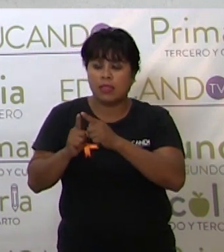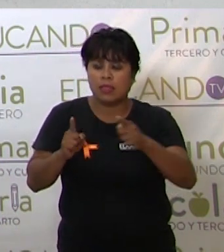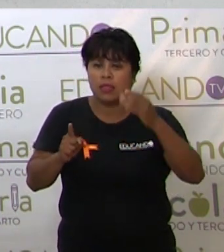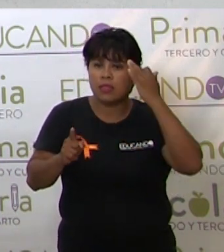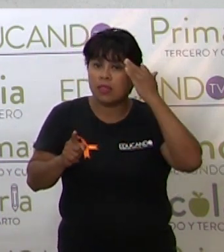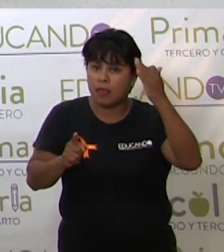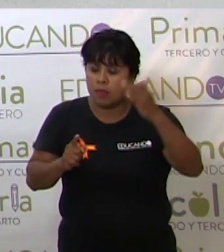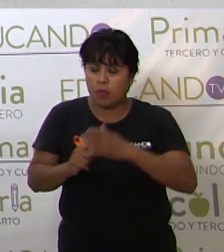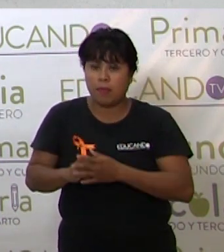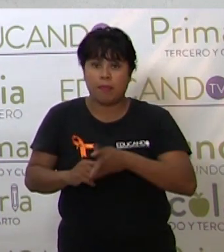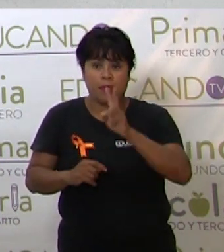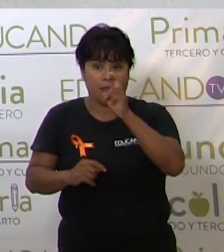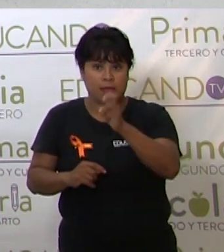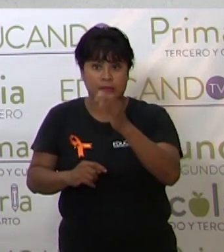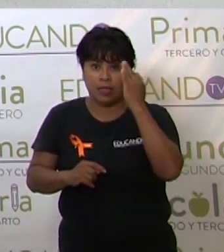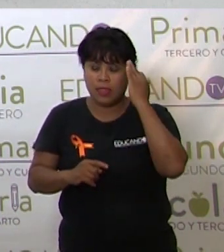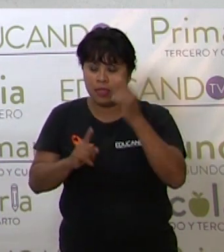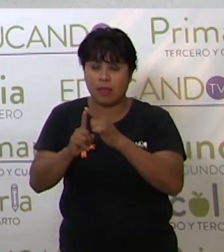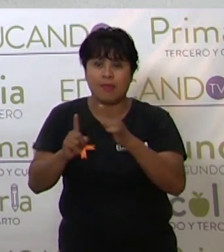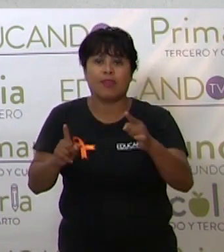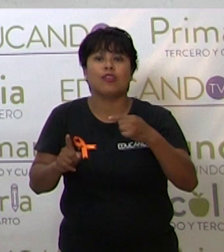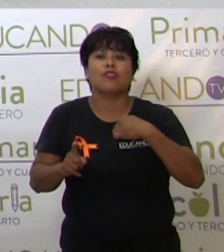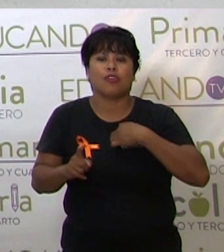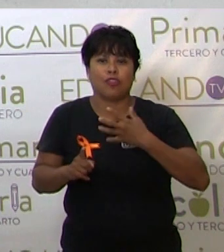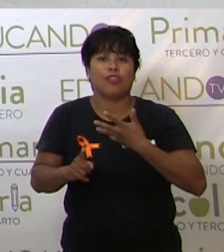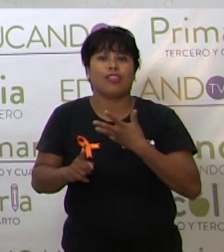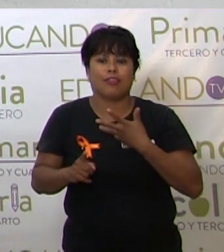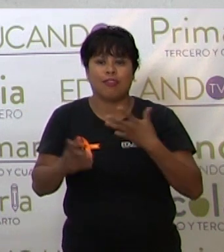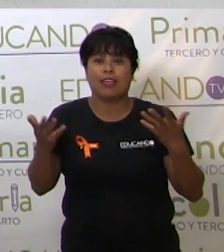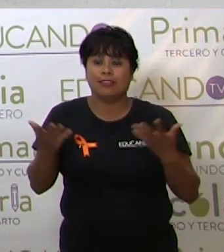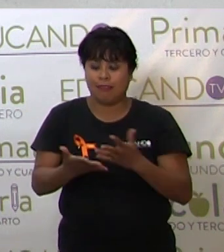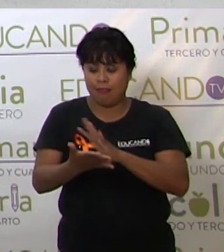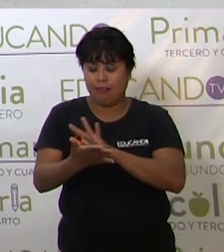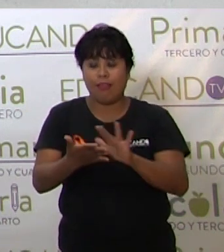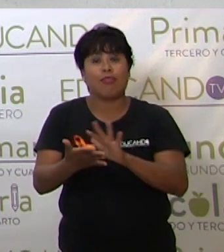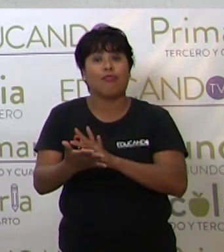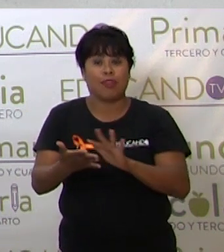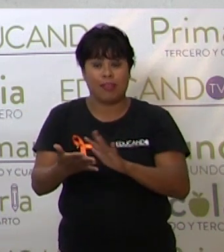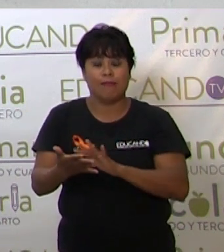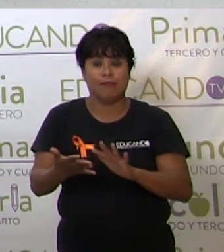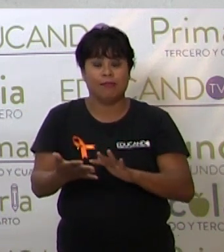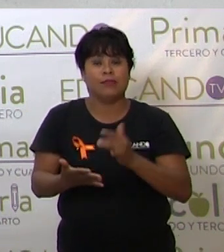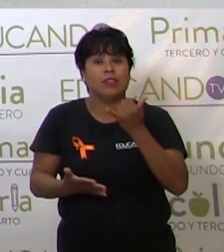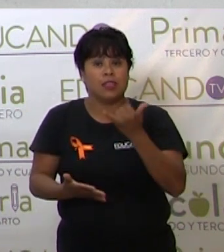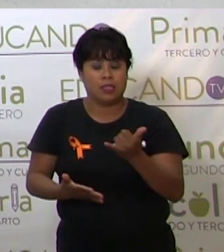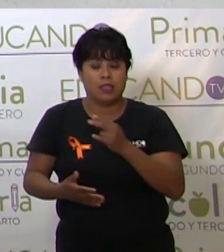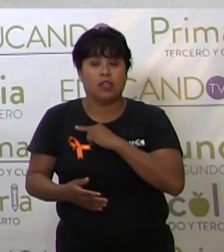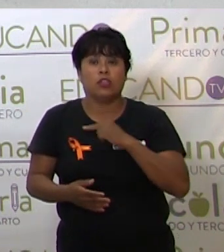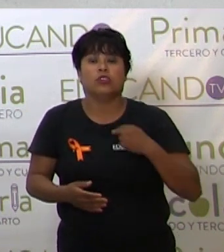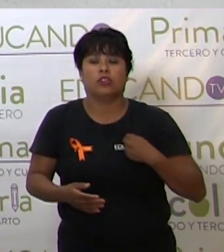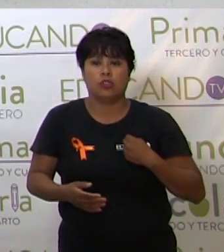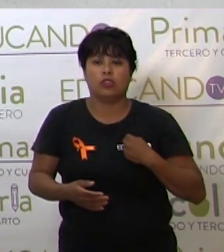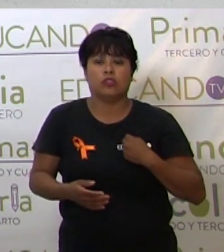pero esta línea de tiempo entonces yo tengo que hacer una lectura y vamos a